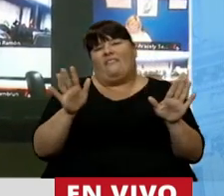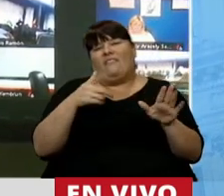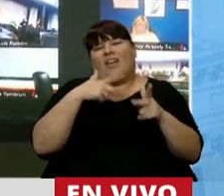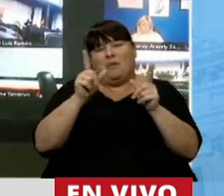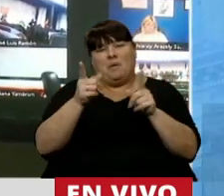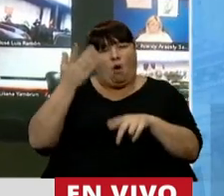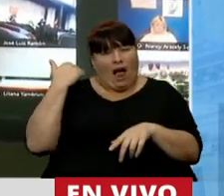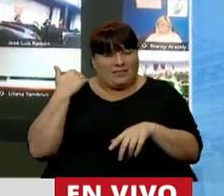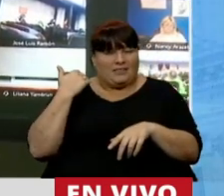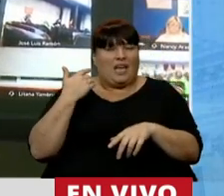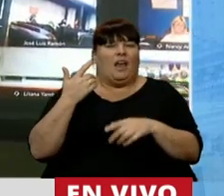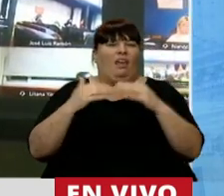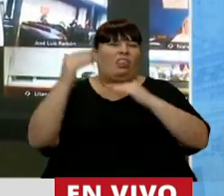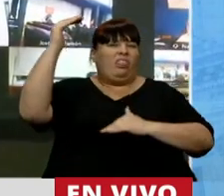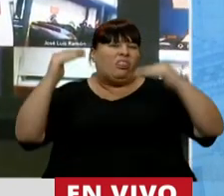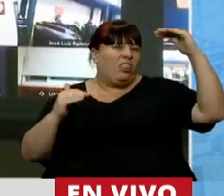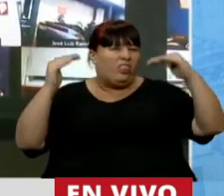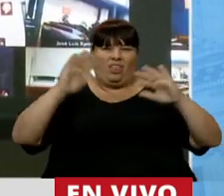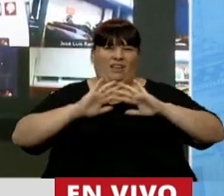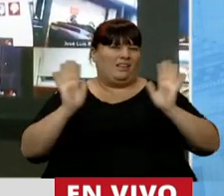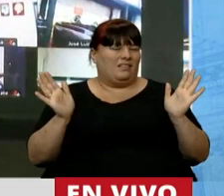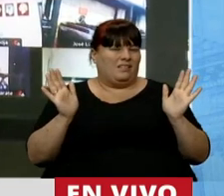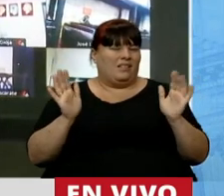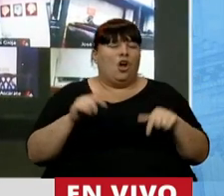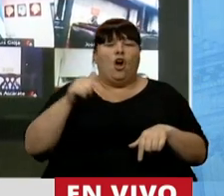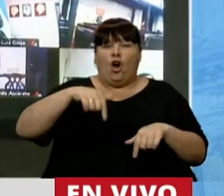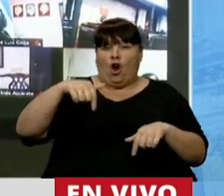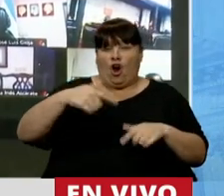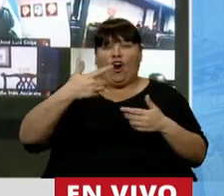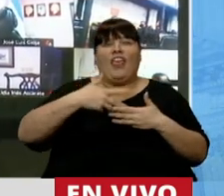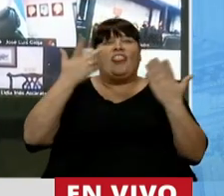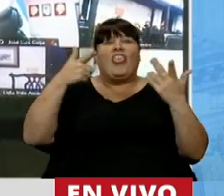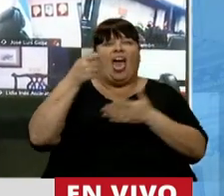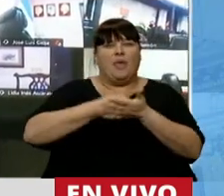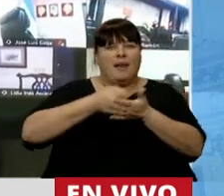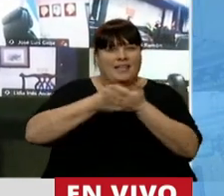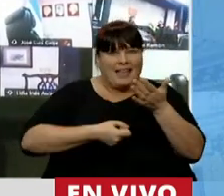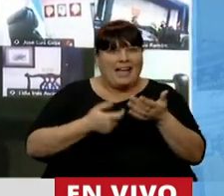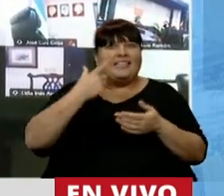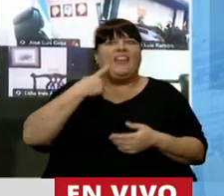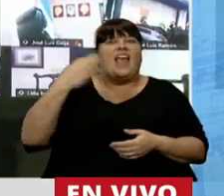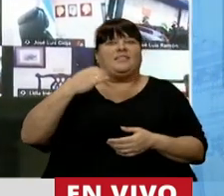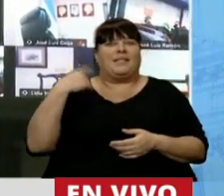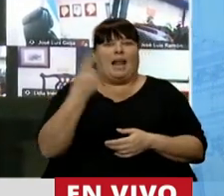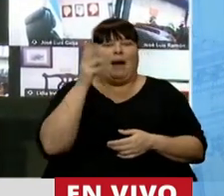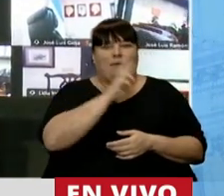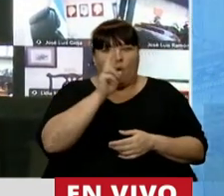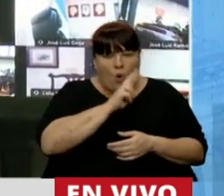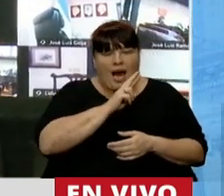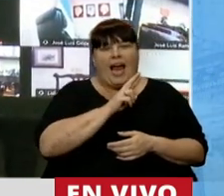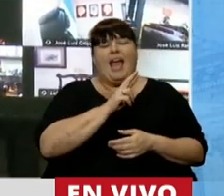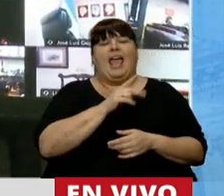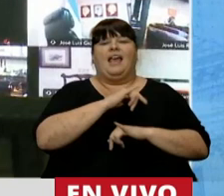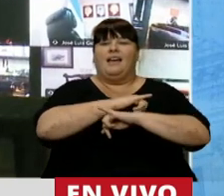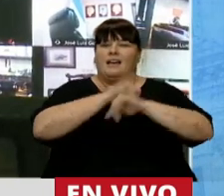decía, con tanta inequidad y hoy en este día de la militancia y en un día tan especial para las mujeres donde